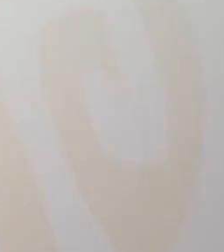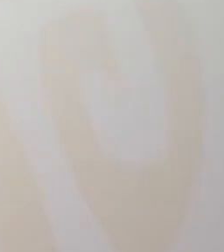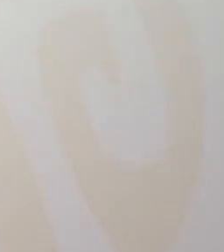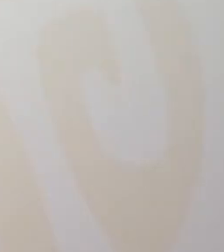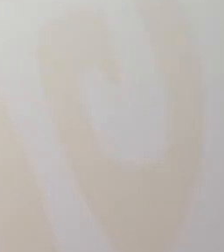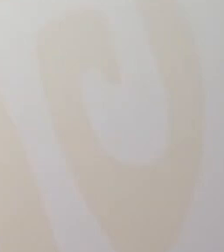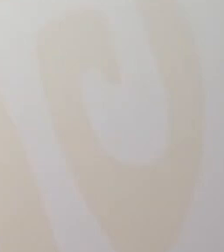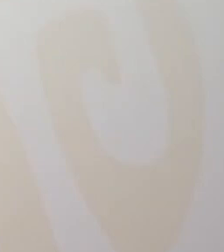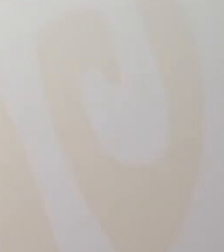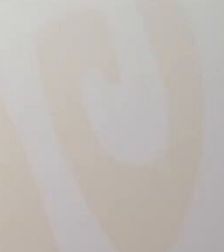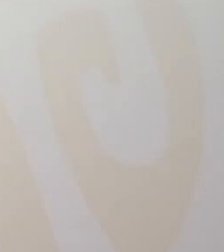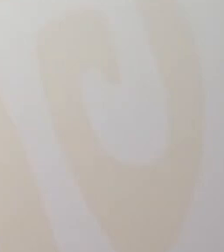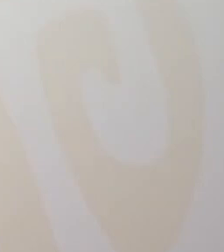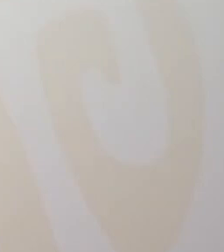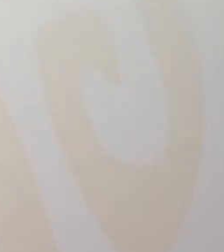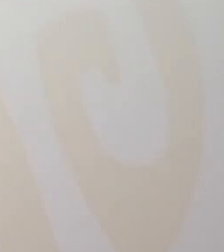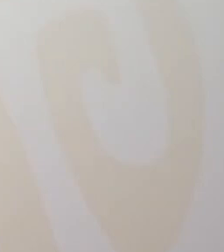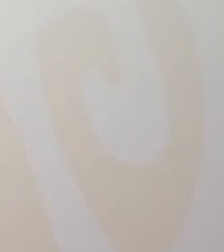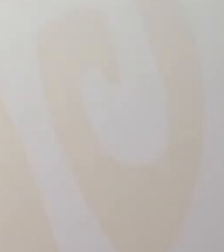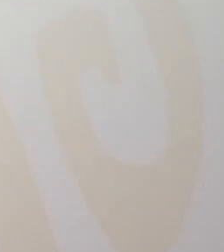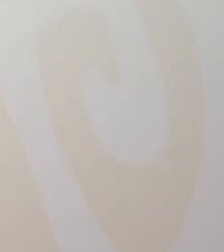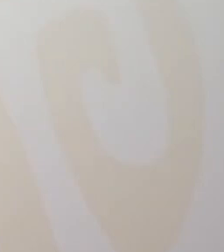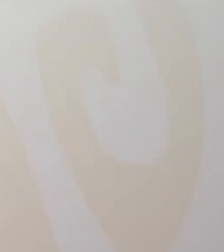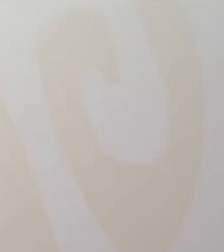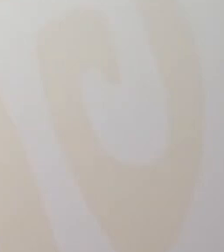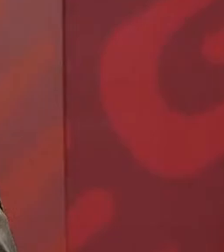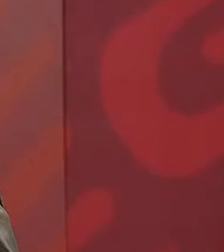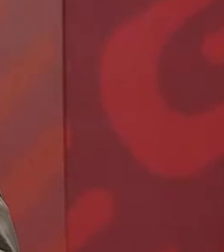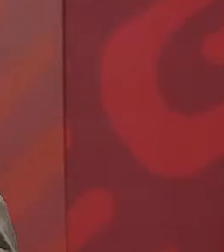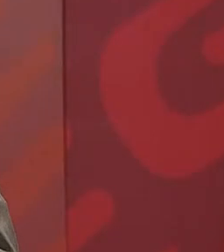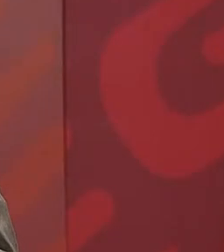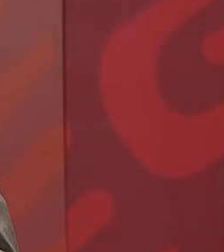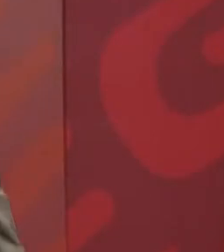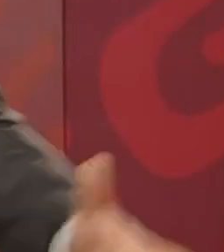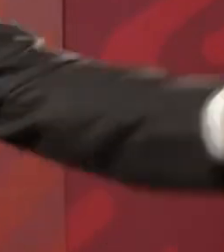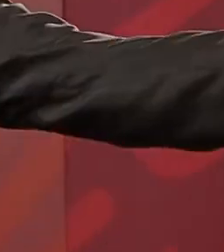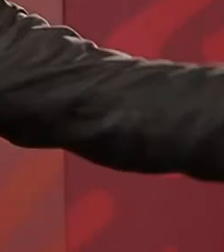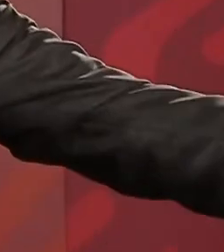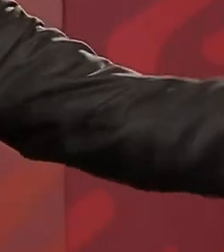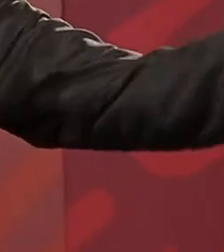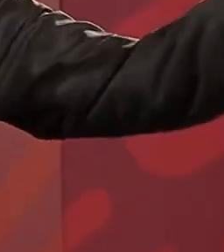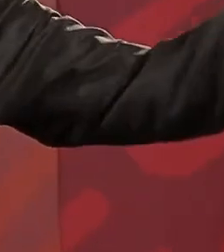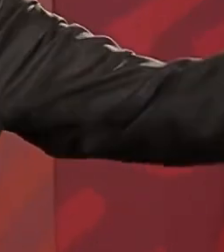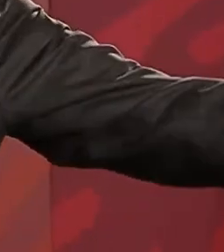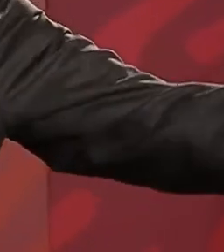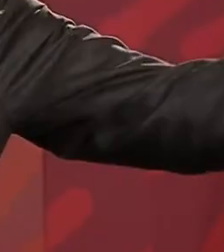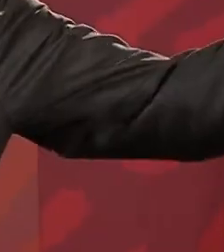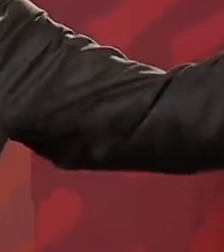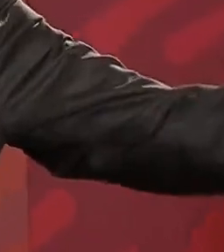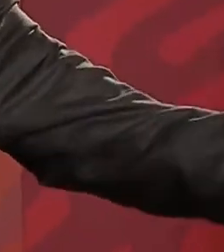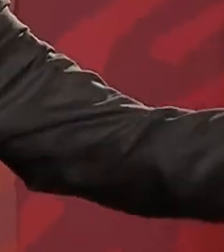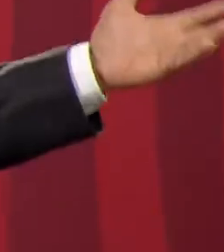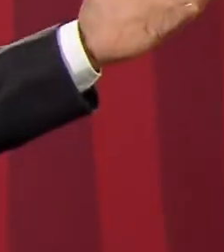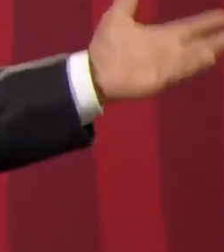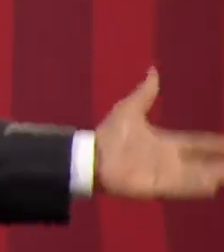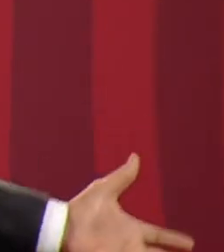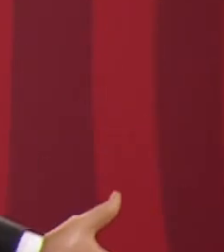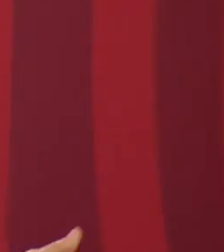Van a venir muchísimos acarreados, si ya no da tiempo